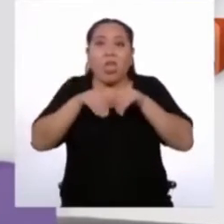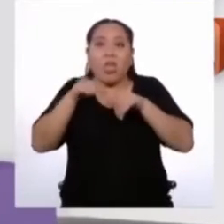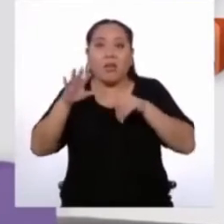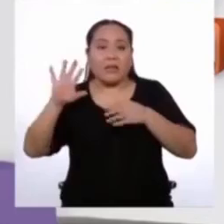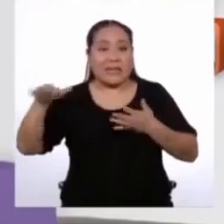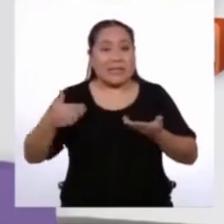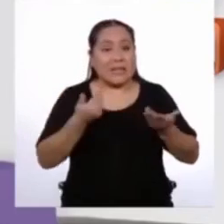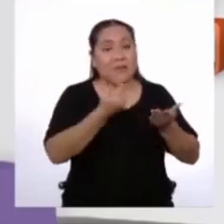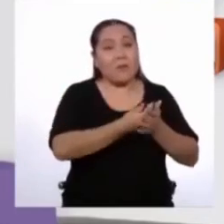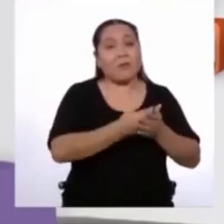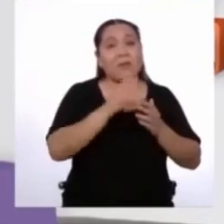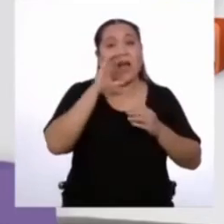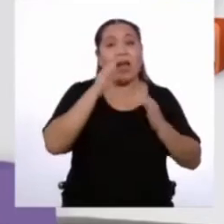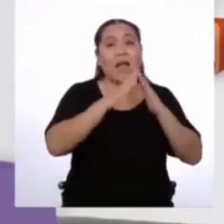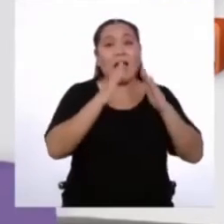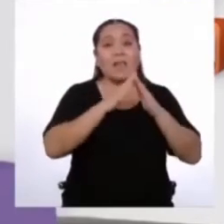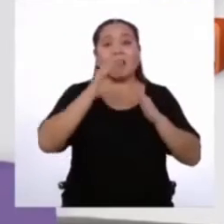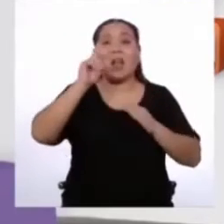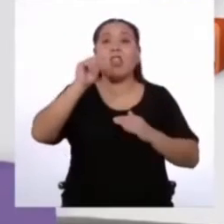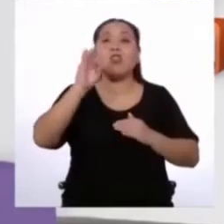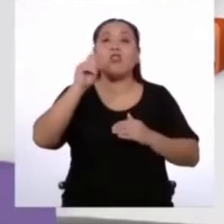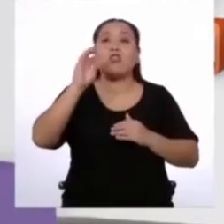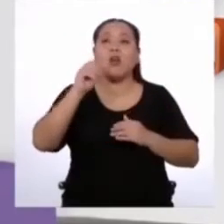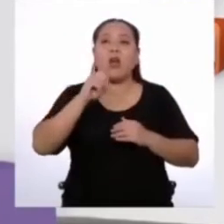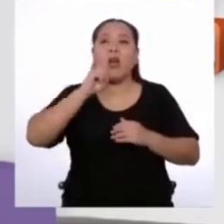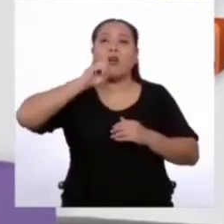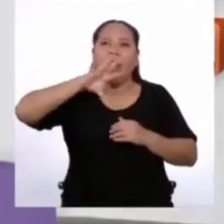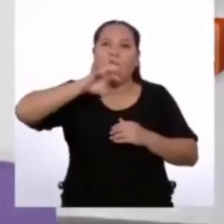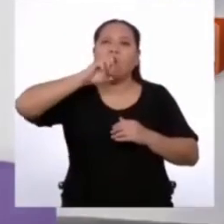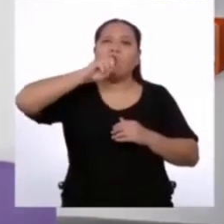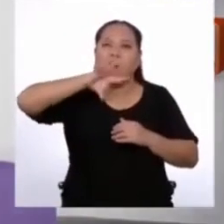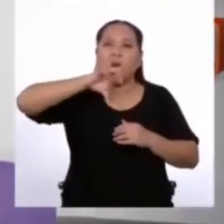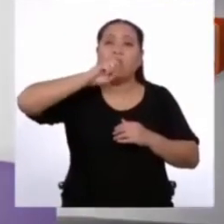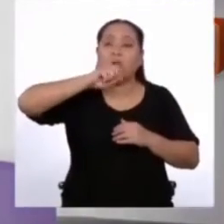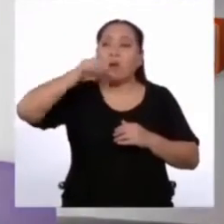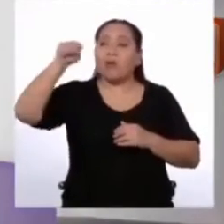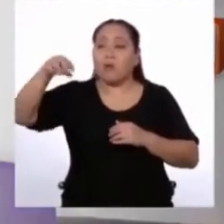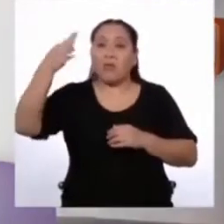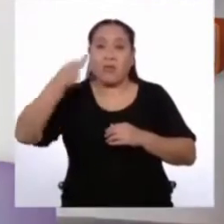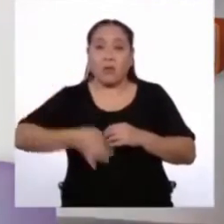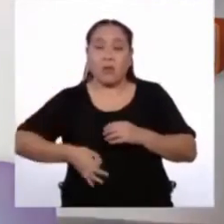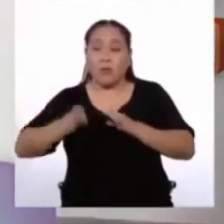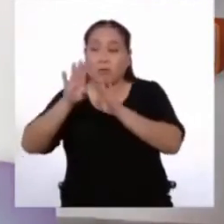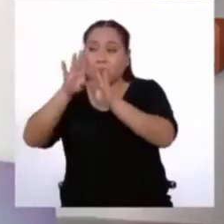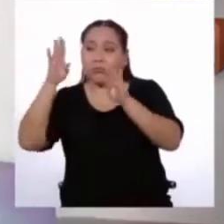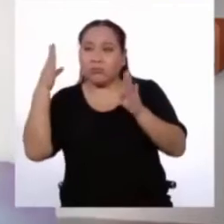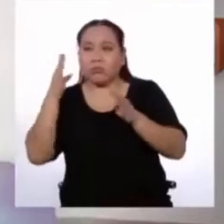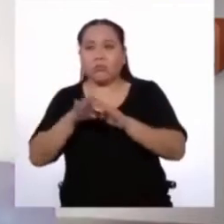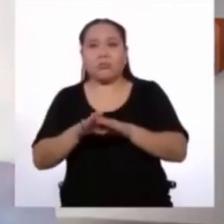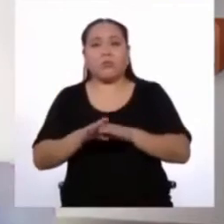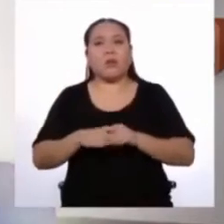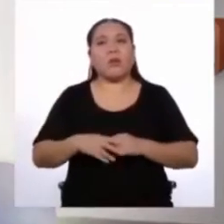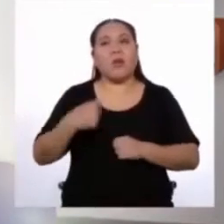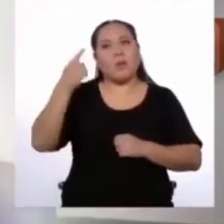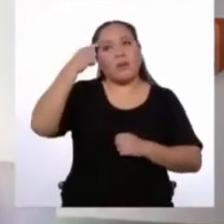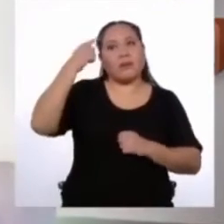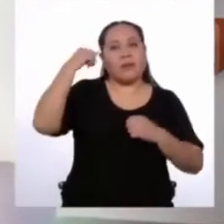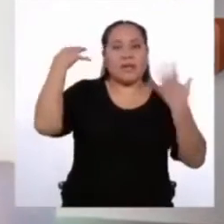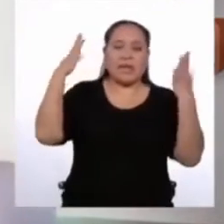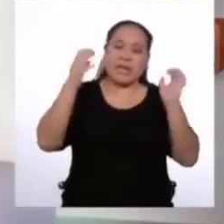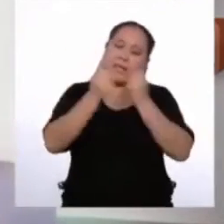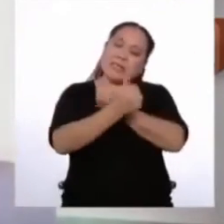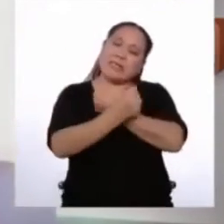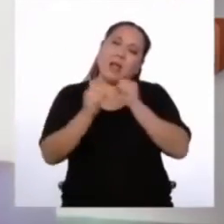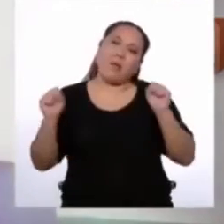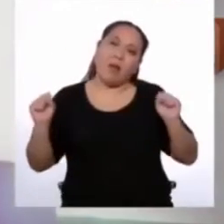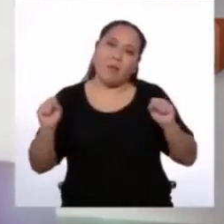Resulta que Toto, el perrito, le atraba cuando alguien en verdad estaba tocando el timbre. Y pues pensamos que la salvación no había llegado a